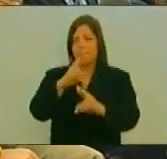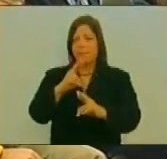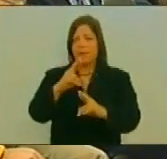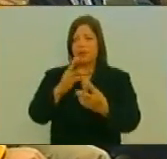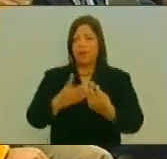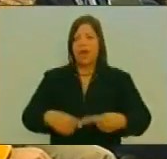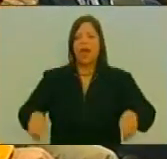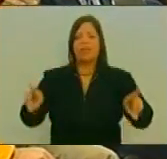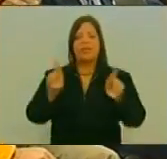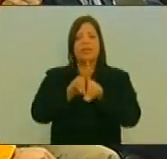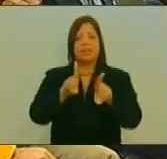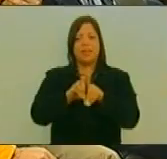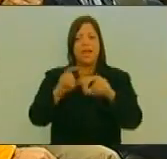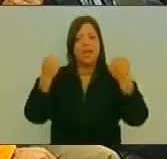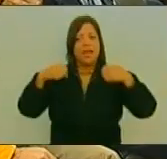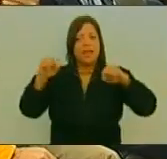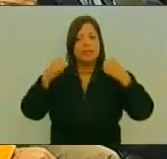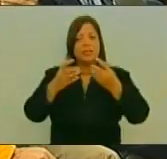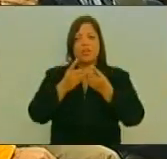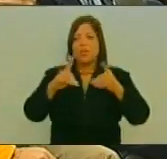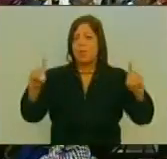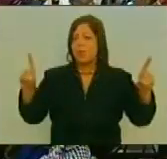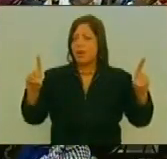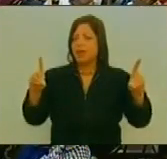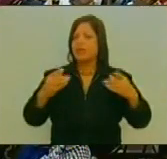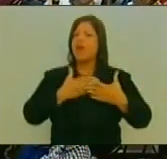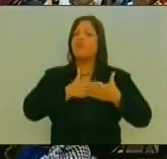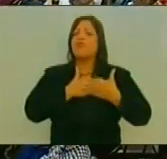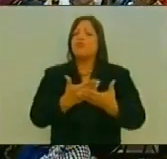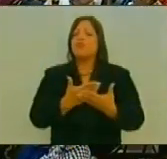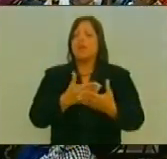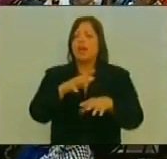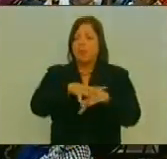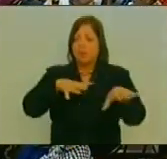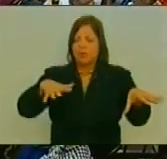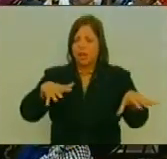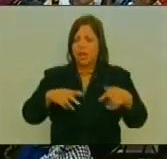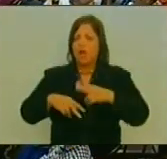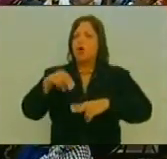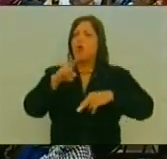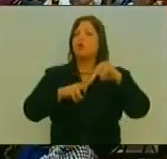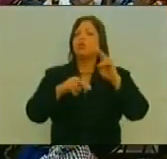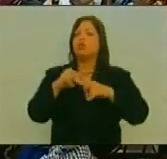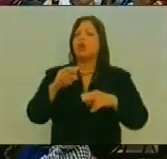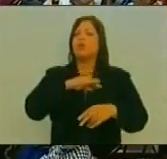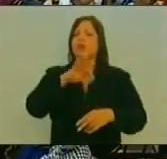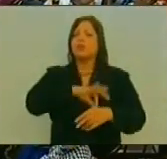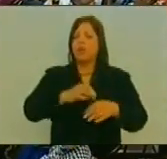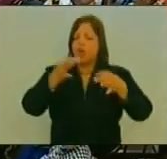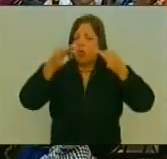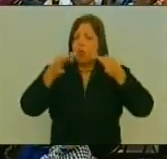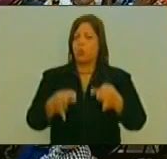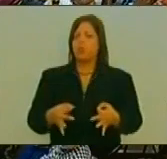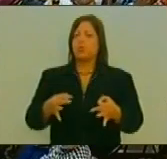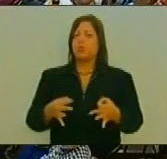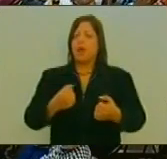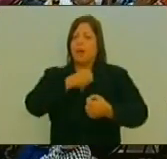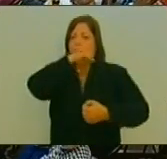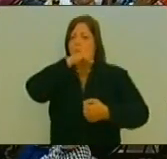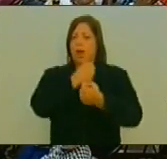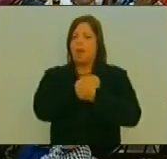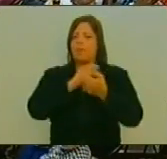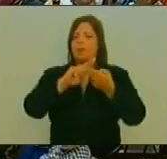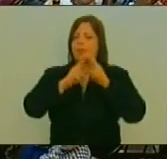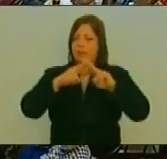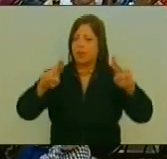su dignidad El ejercicio Democrático De la voluntad Popular La construcción De una sociedad Justa Y amante De la